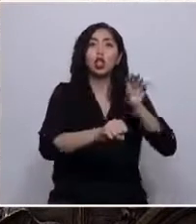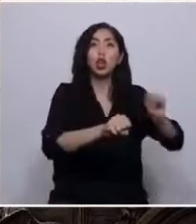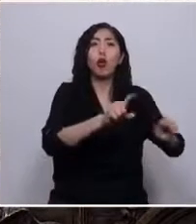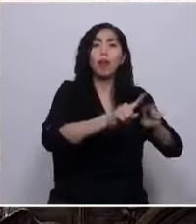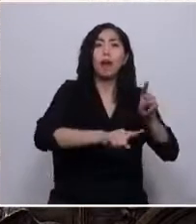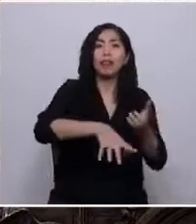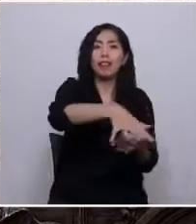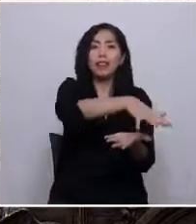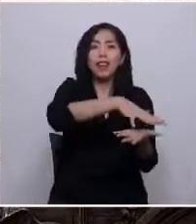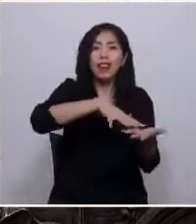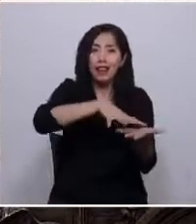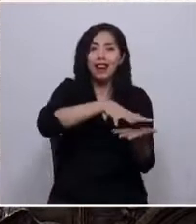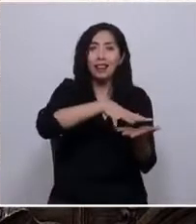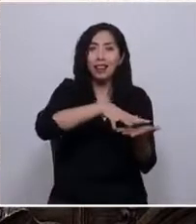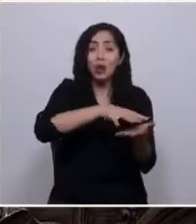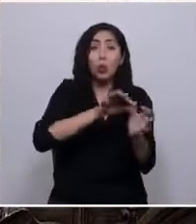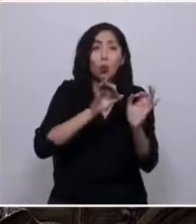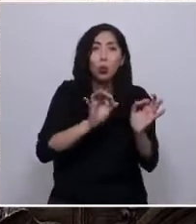plena unidad popular.